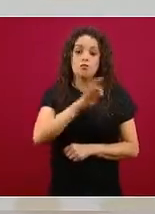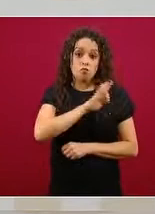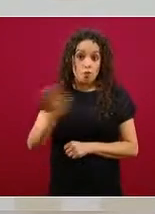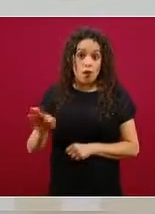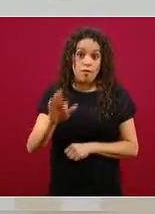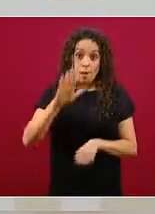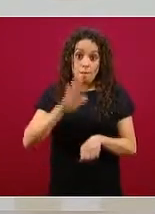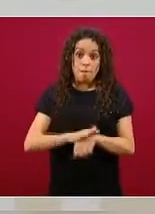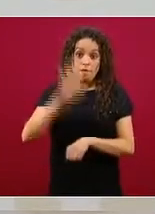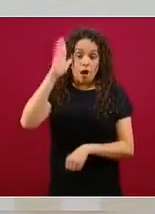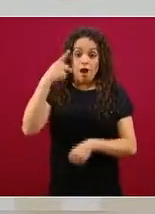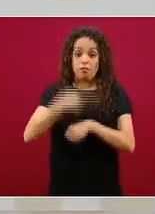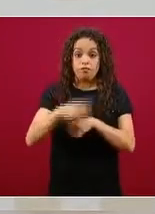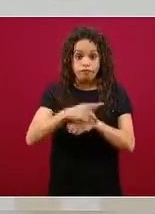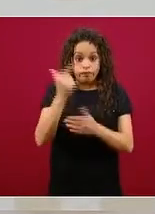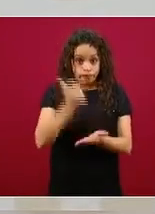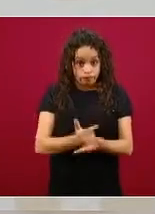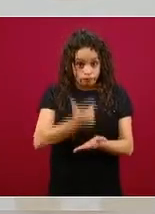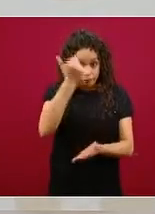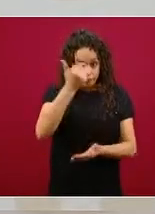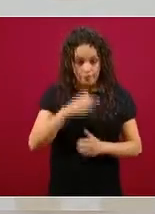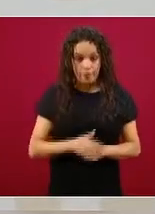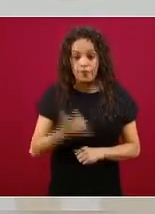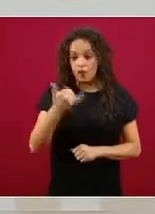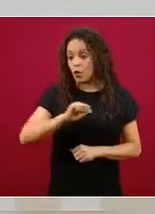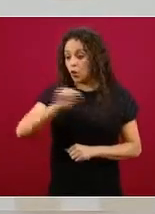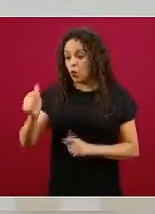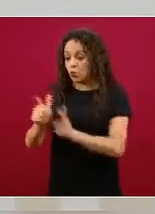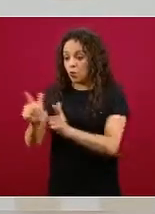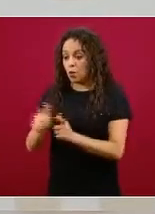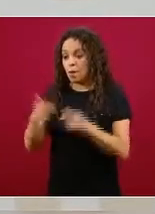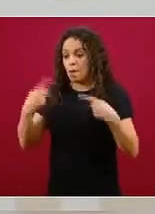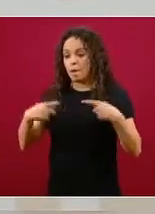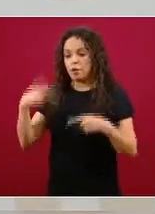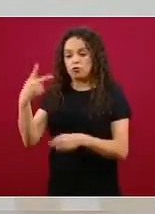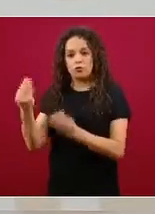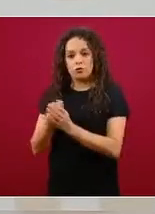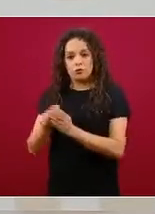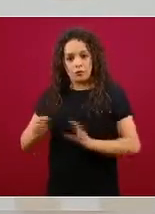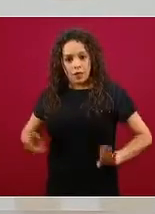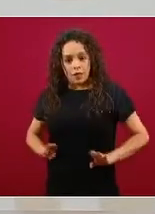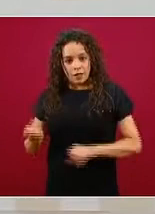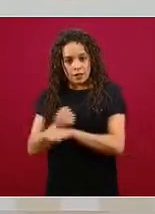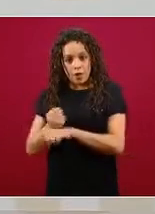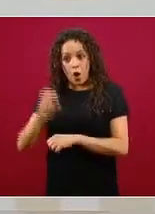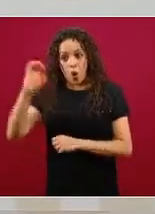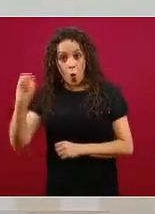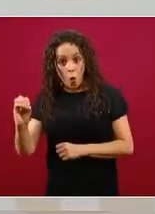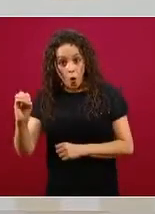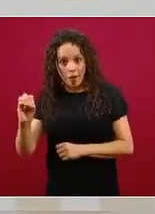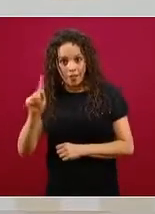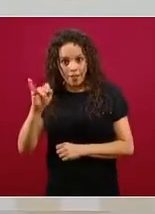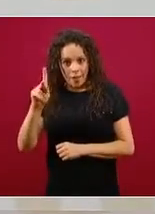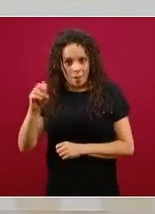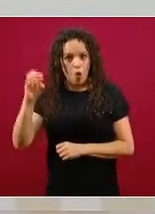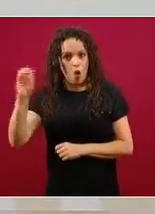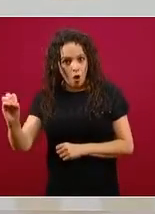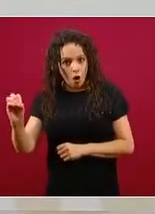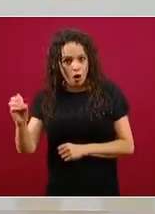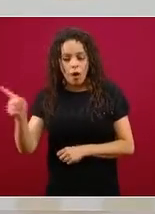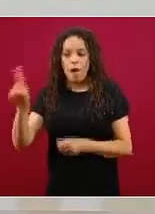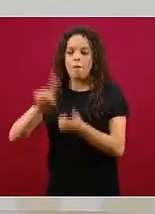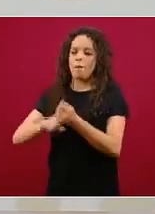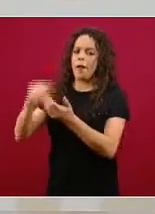sanguíneos y en cambio quienes tienen grupo sanguíneo o tendrían una menor probabilidad pero la noticia refiere a un